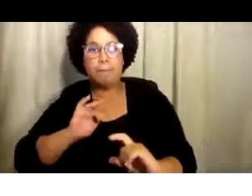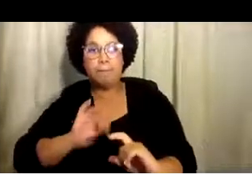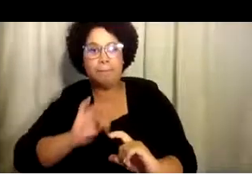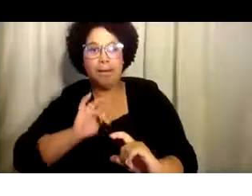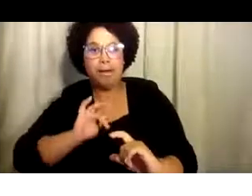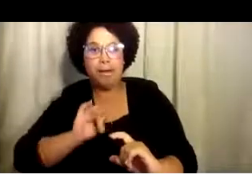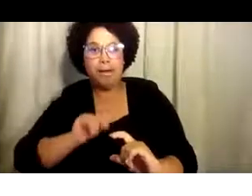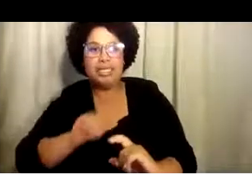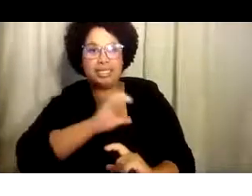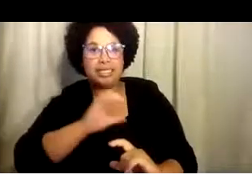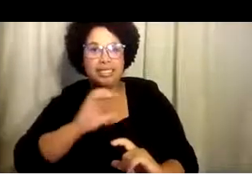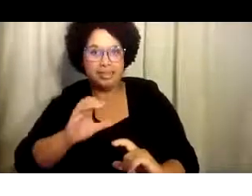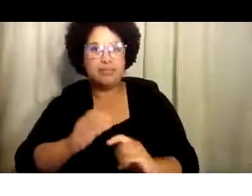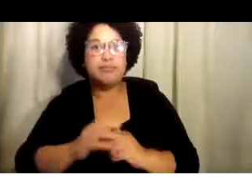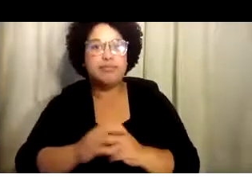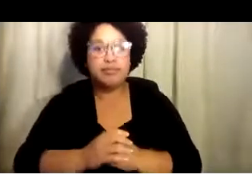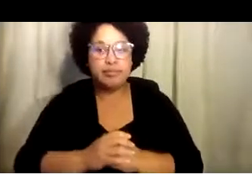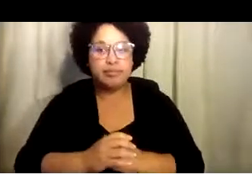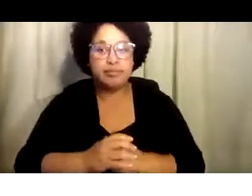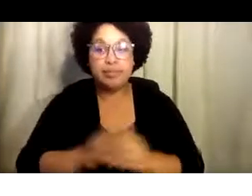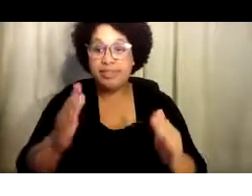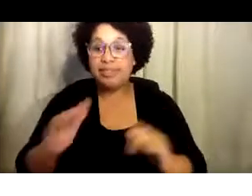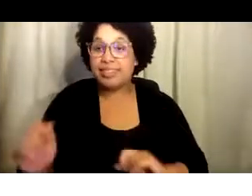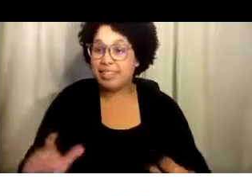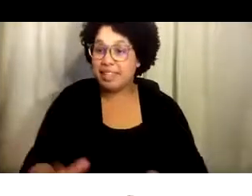por la parte inferior de su pantalla.